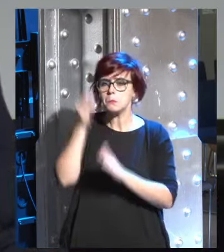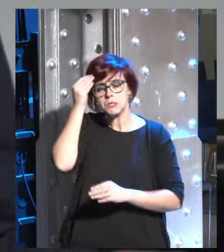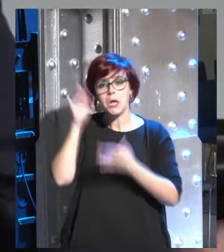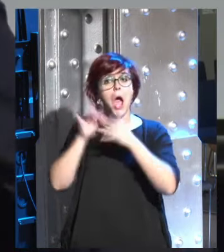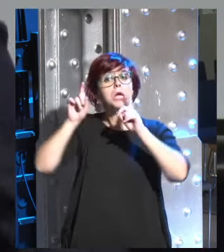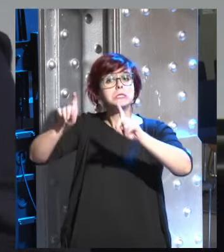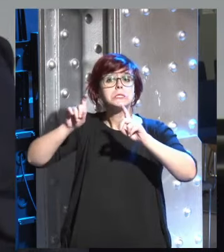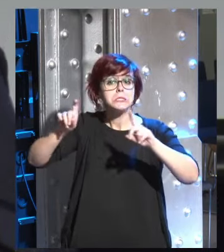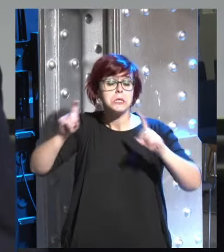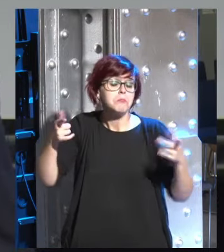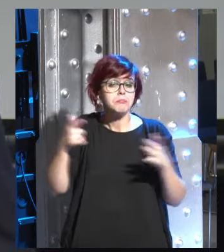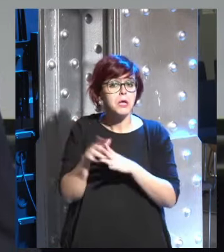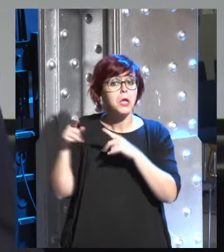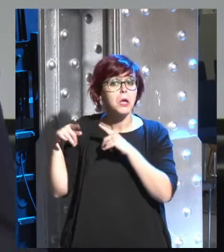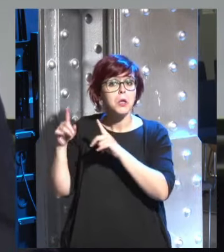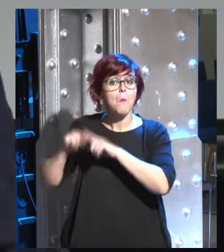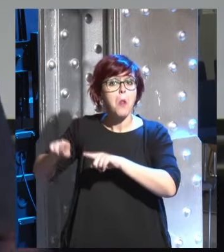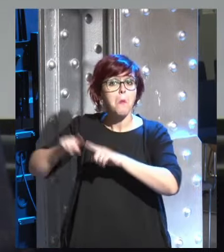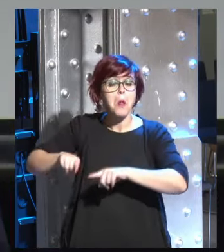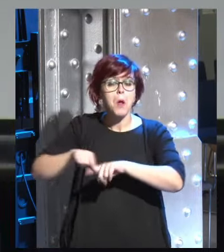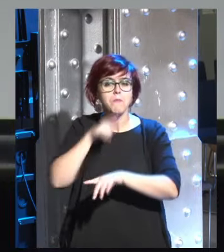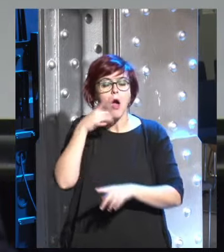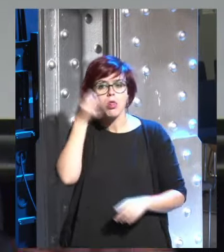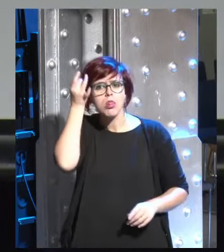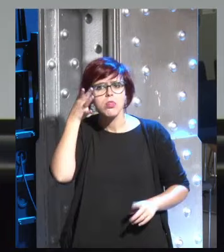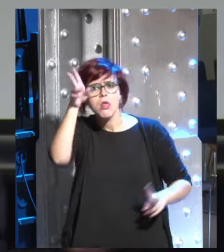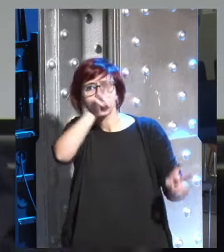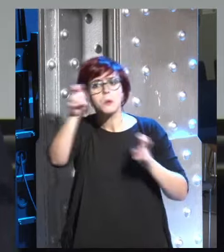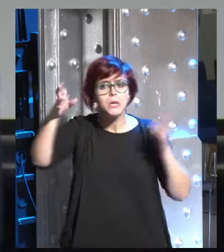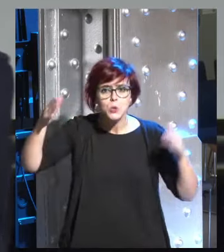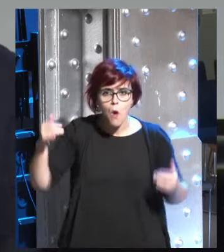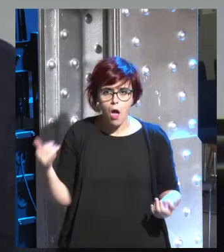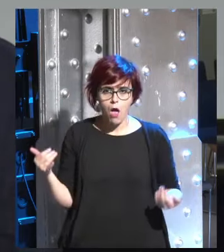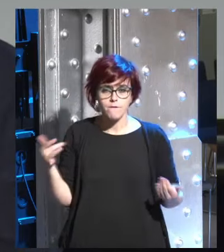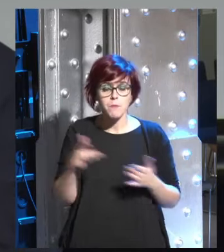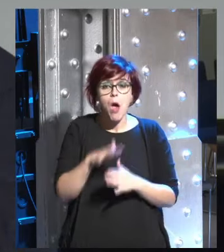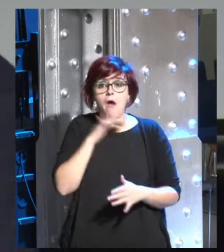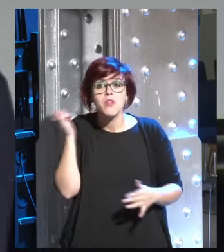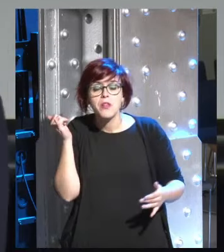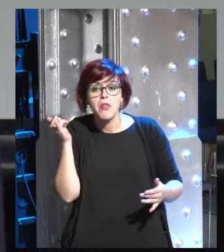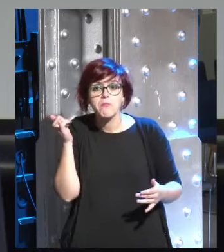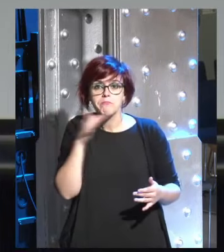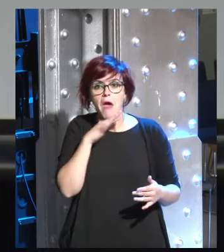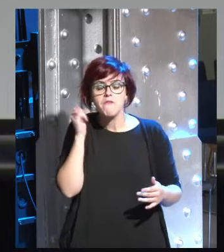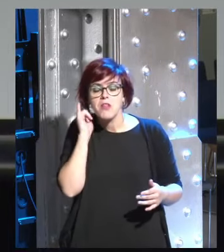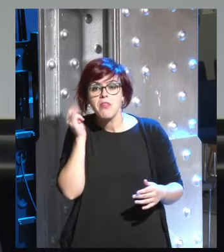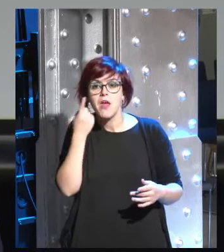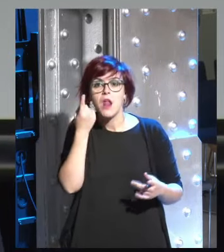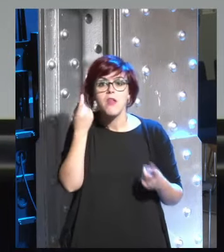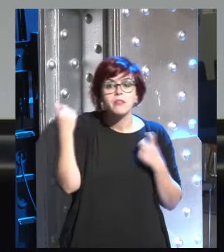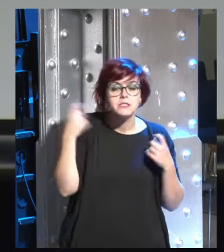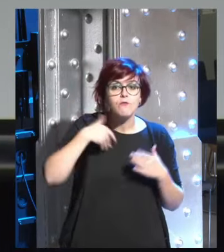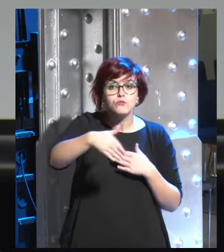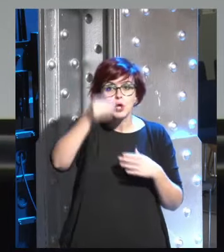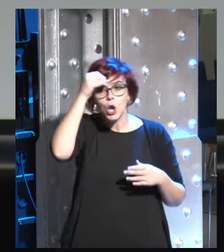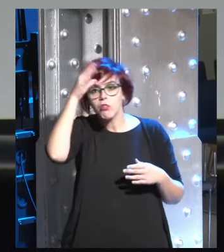vaya a ser útil realmente sino porque no tenemos mejores ideas no sabemos qué tipo de destrezas o de habilidades